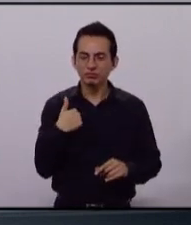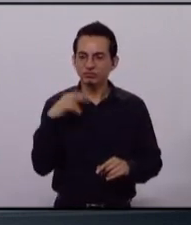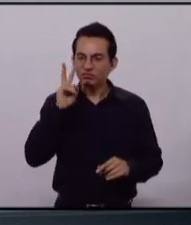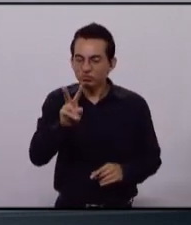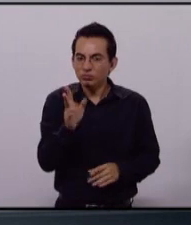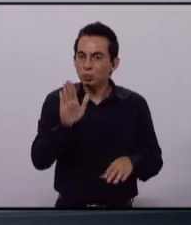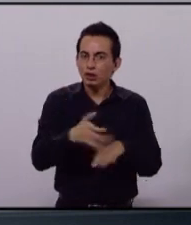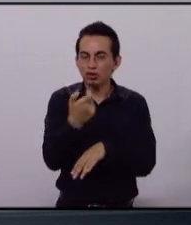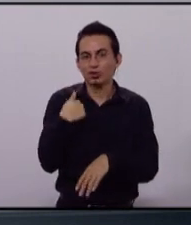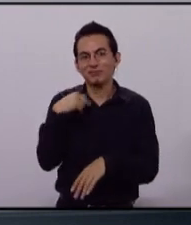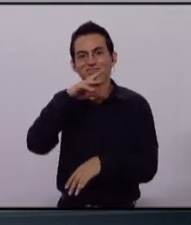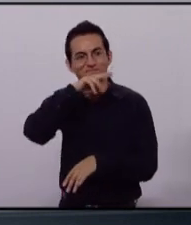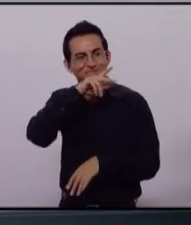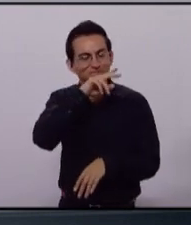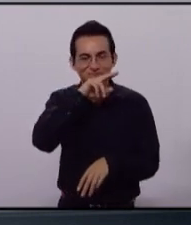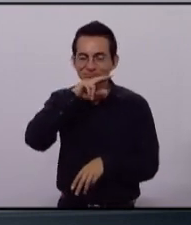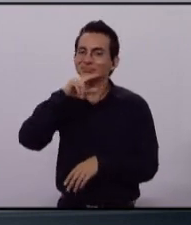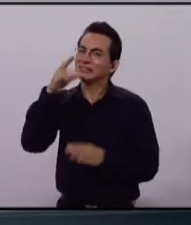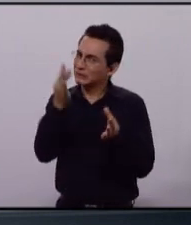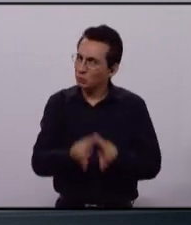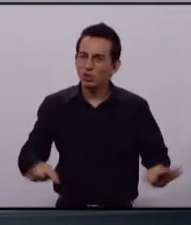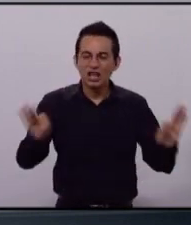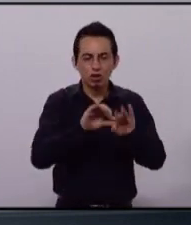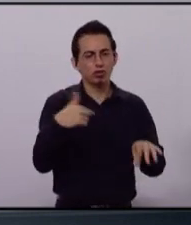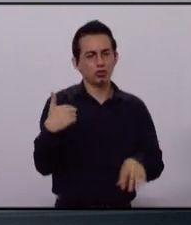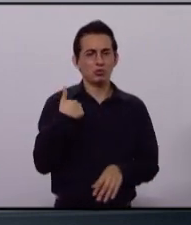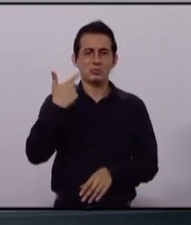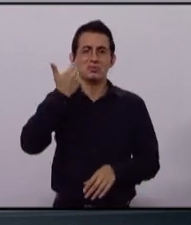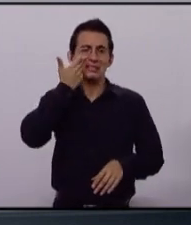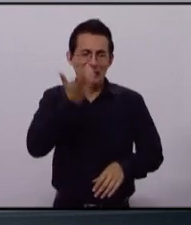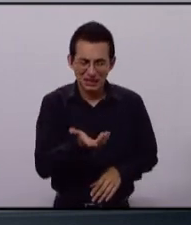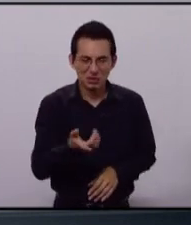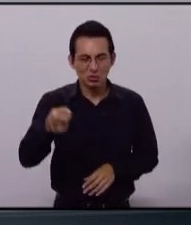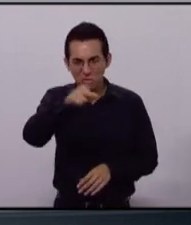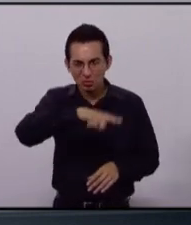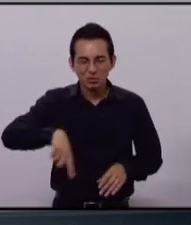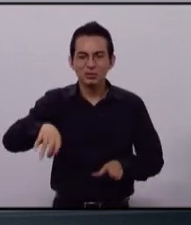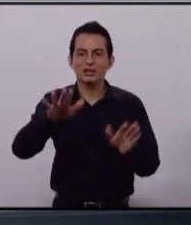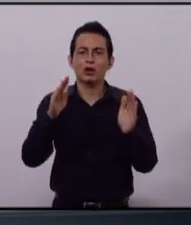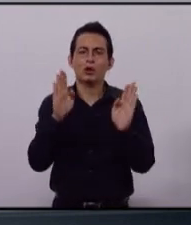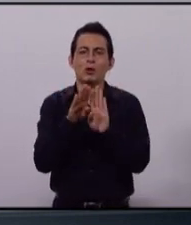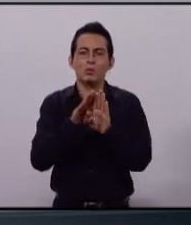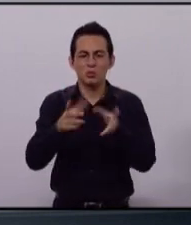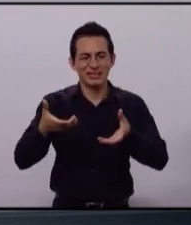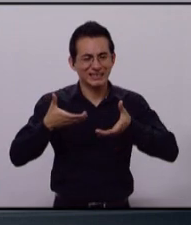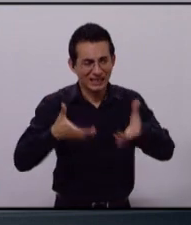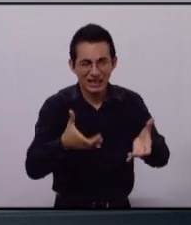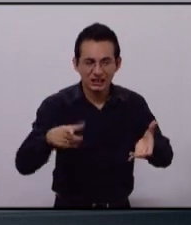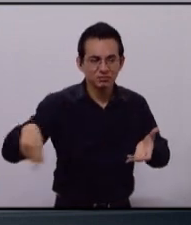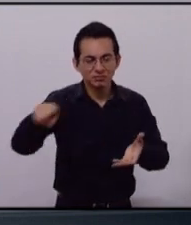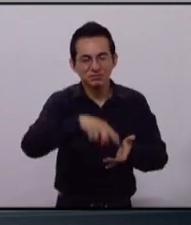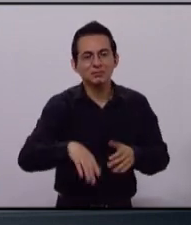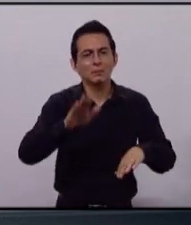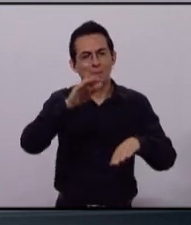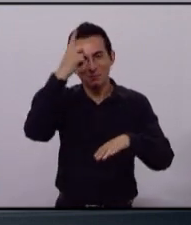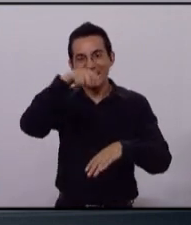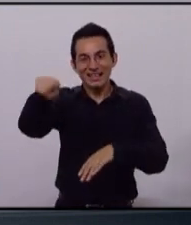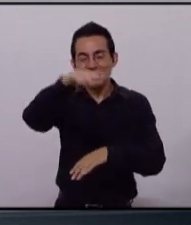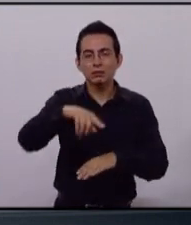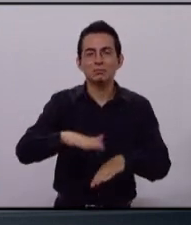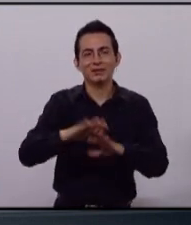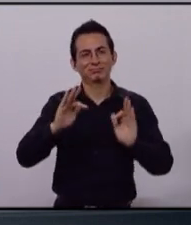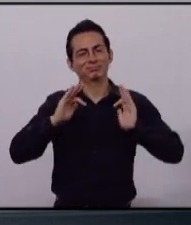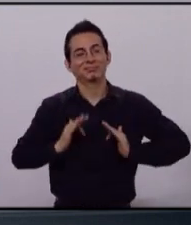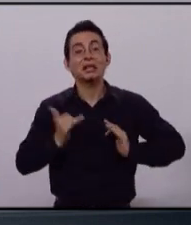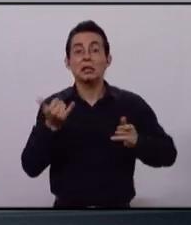y por ello junto contigo trabajaremos para caminar en las calles con tranquilidad, usar los parques